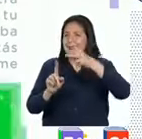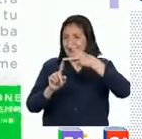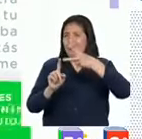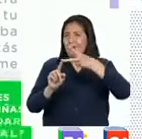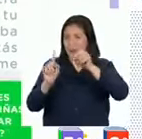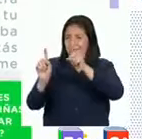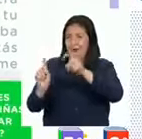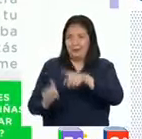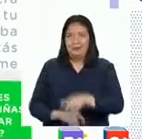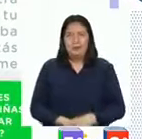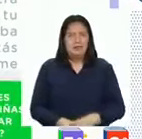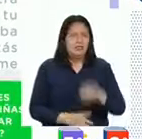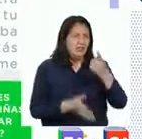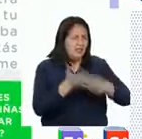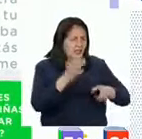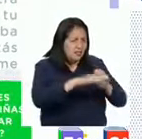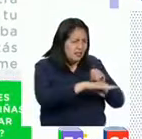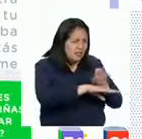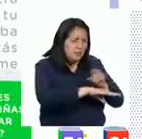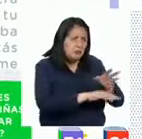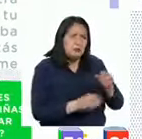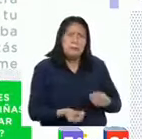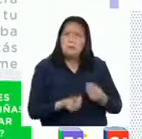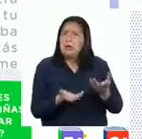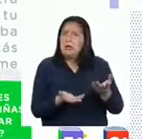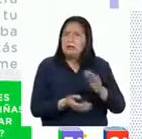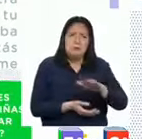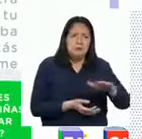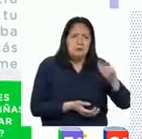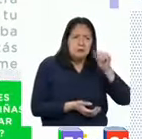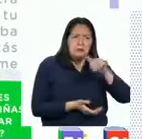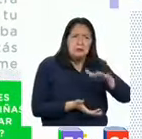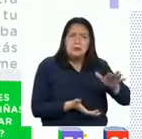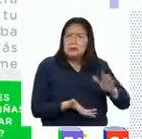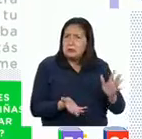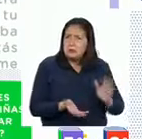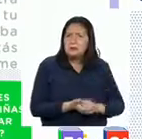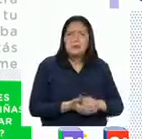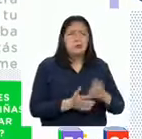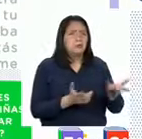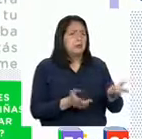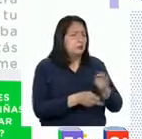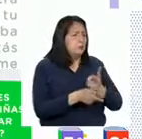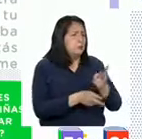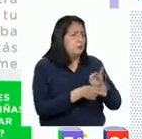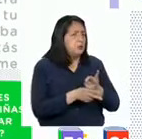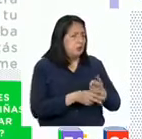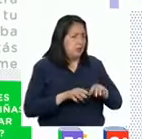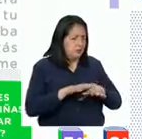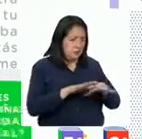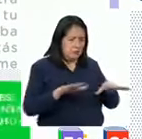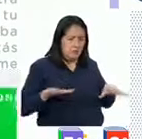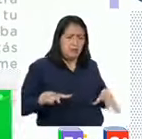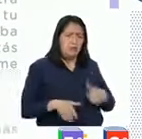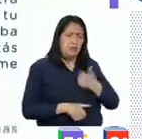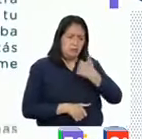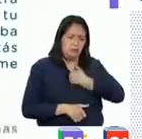segunda pregunta. ¿Qué recomendaciones podemos darles a las niñas y los niños para cuidar su espacio personal?